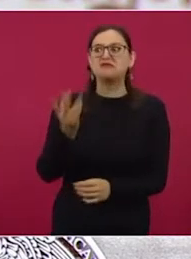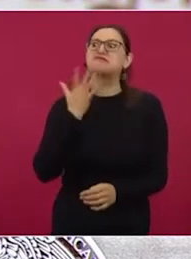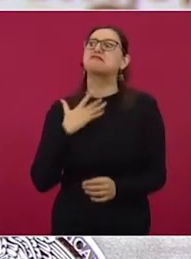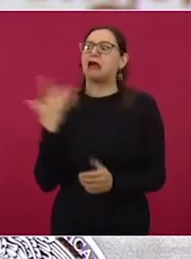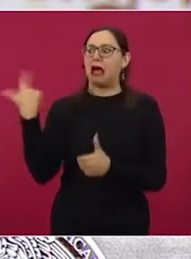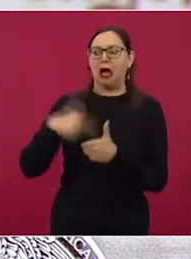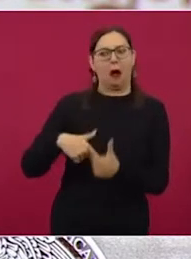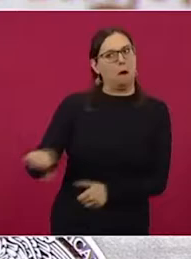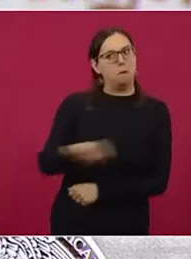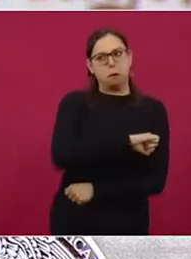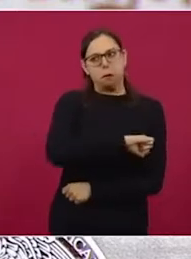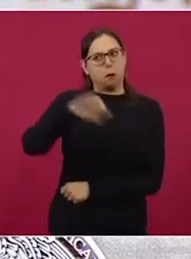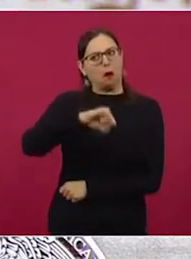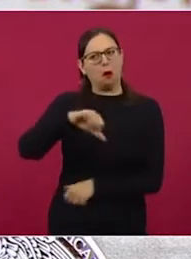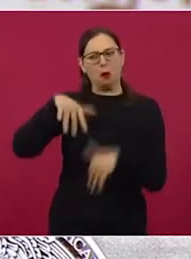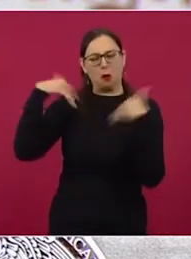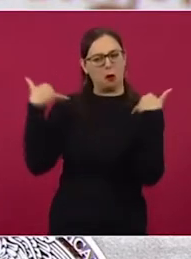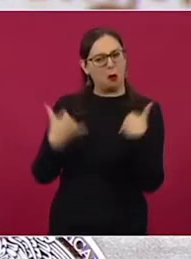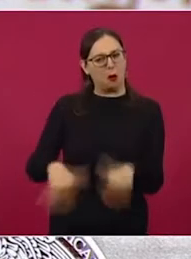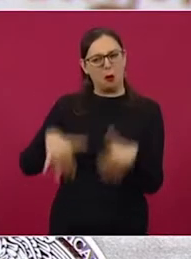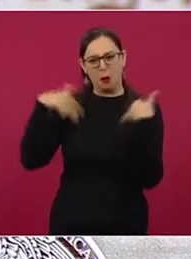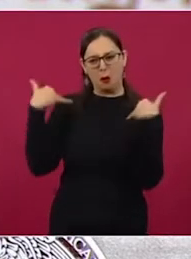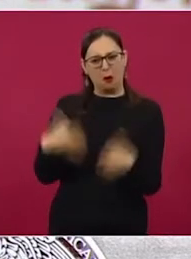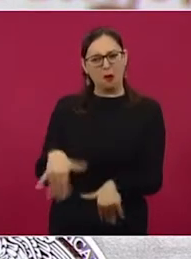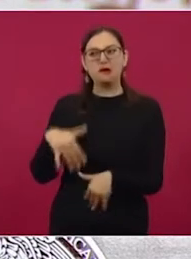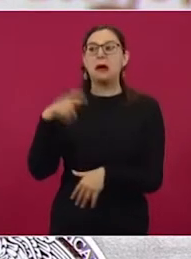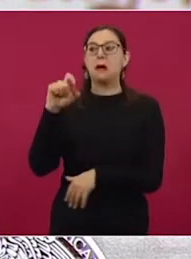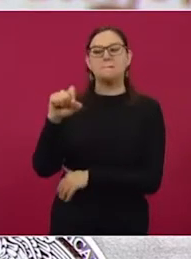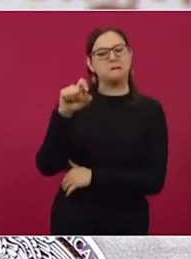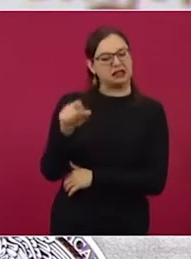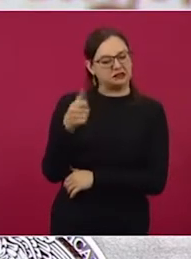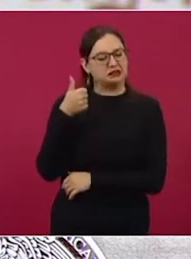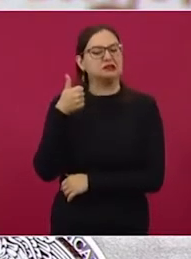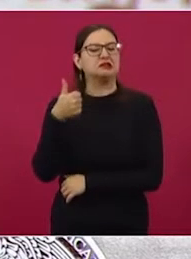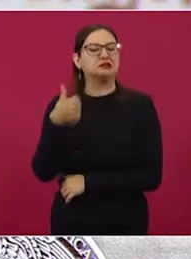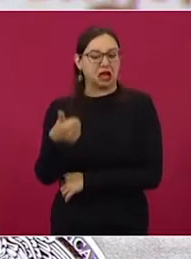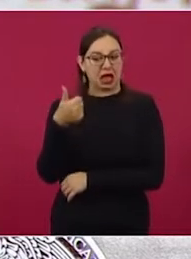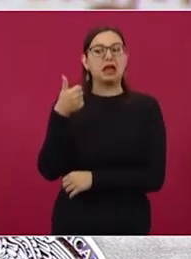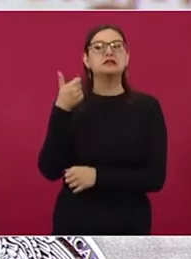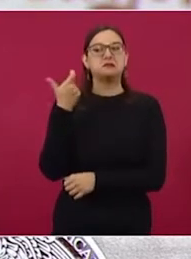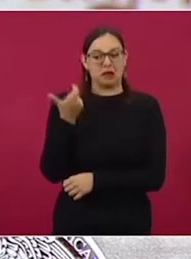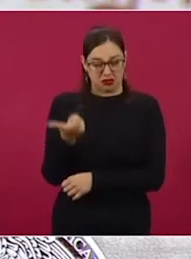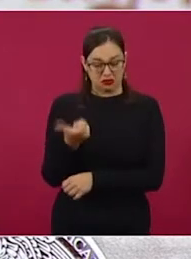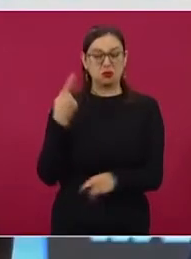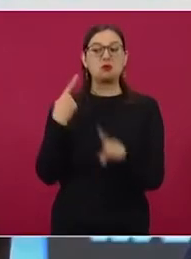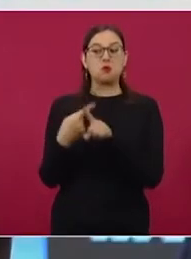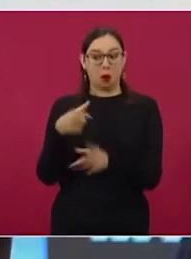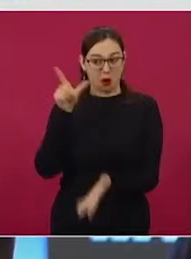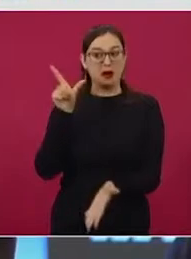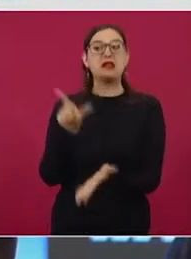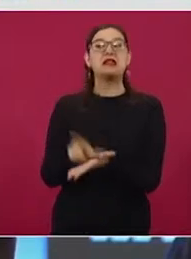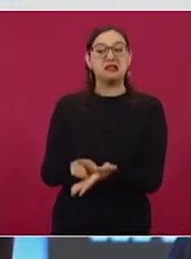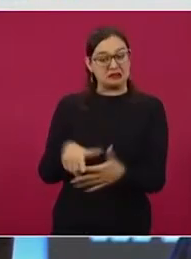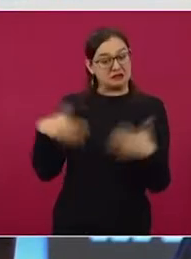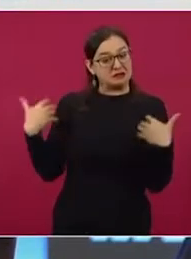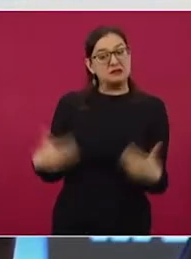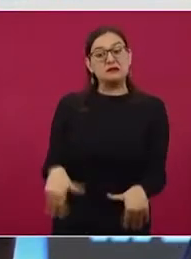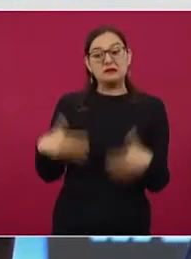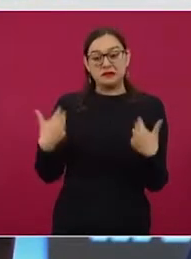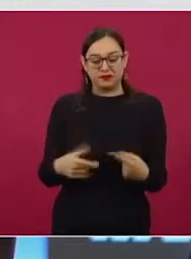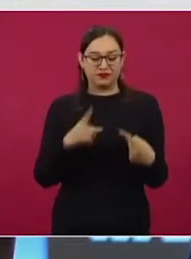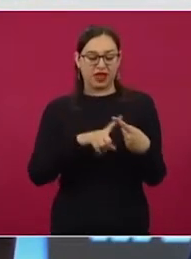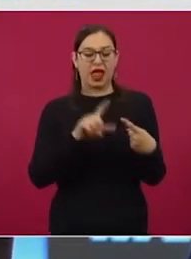gasolinas, asegurando que se ubicaría en los 26 pesos por litro. En medios como Animal